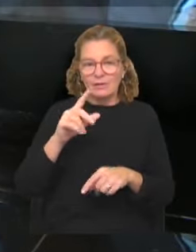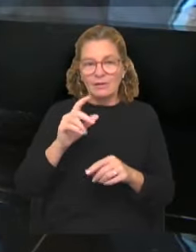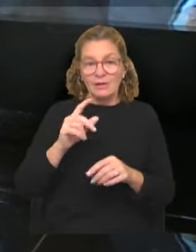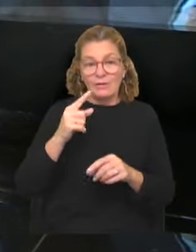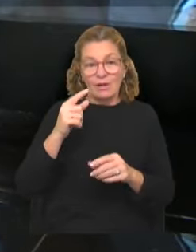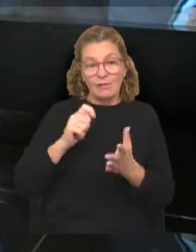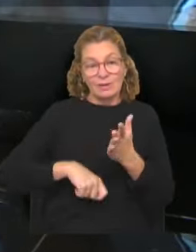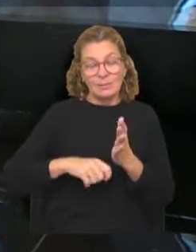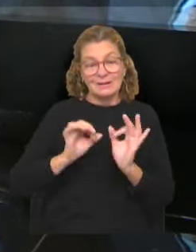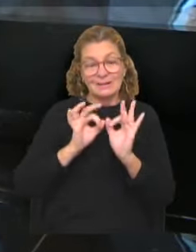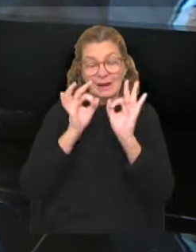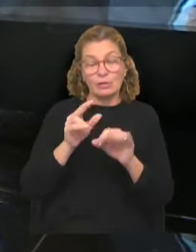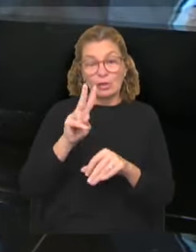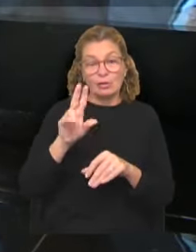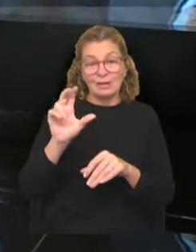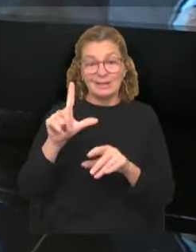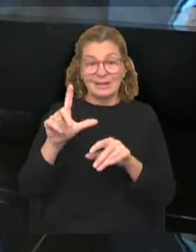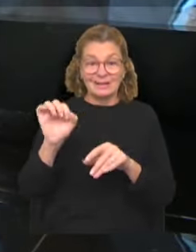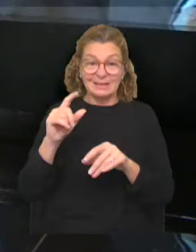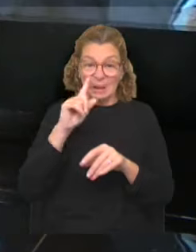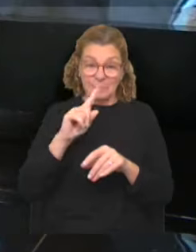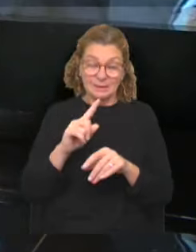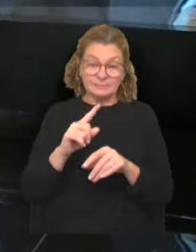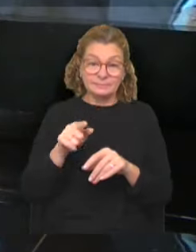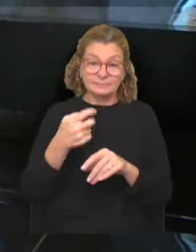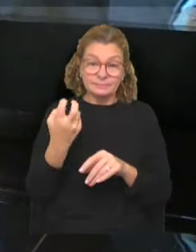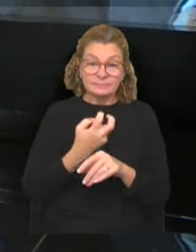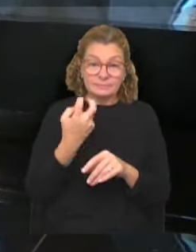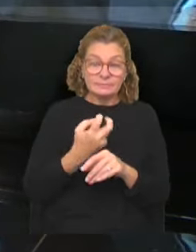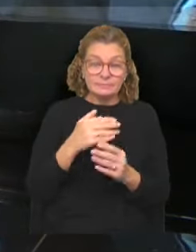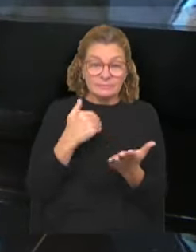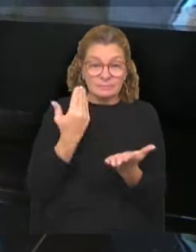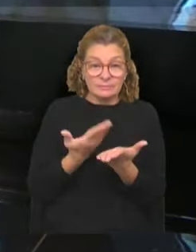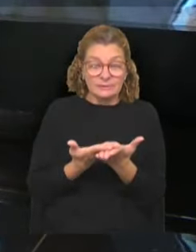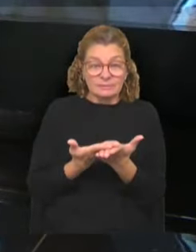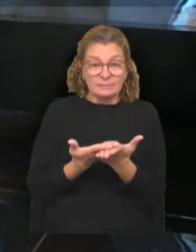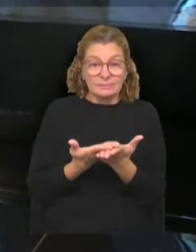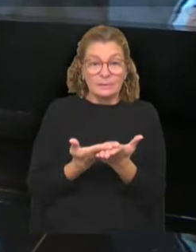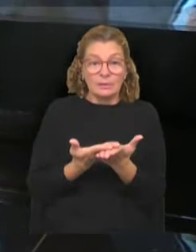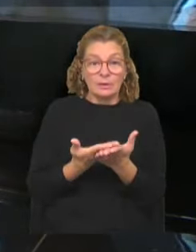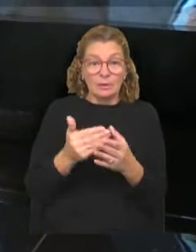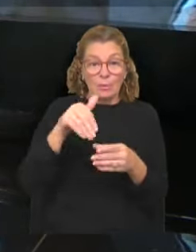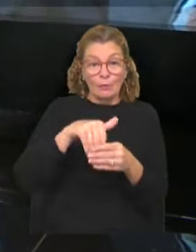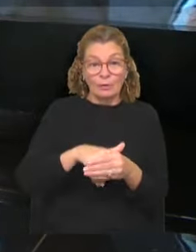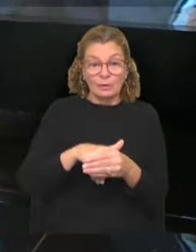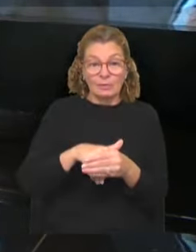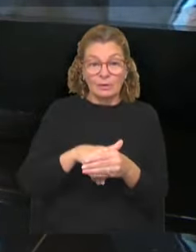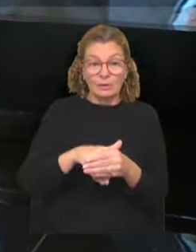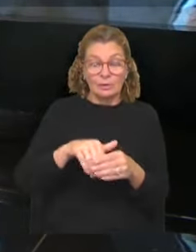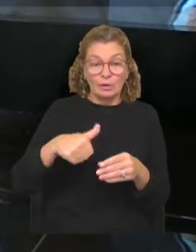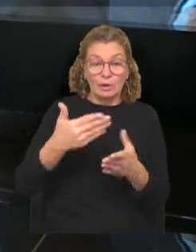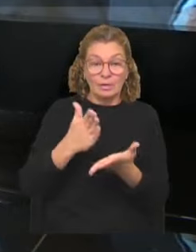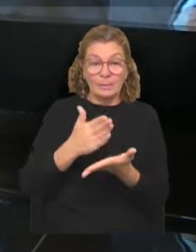a las 270.000, en caso de no conseguirlo, van a buscar proponer que la consulta se someta a votación en las elecciones